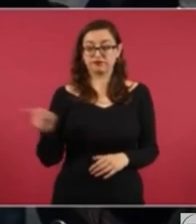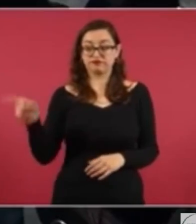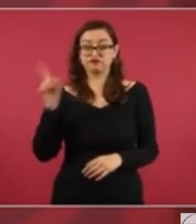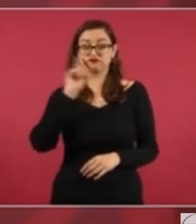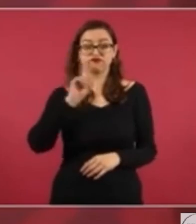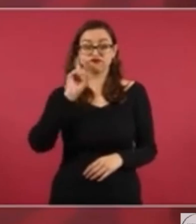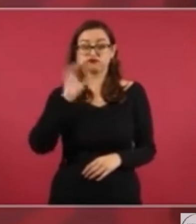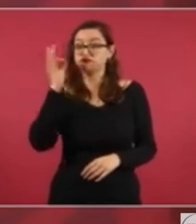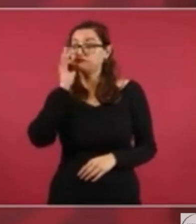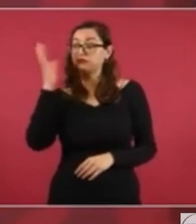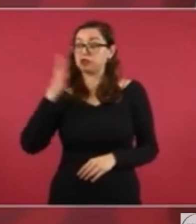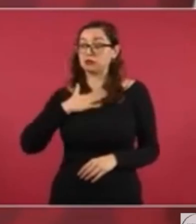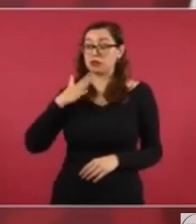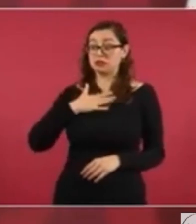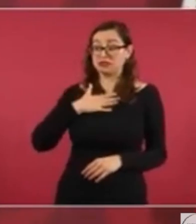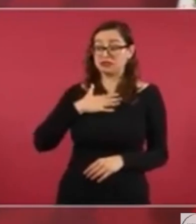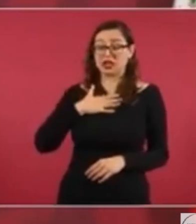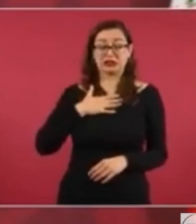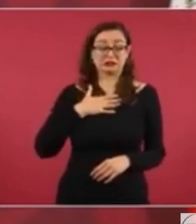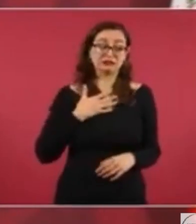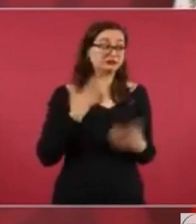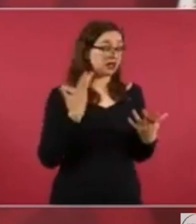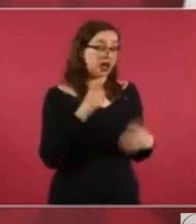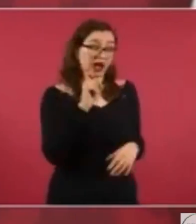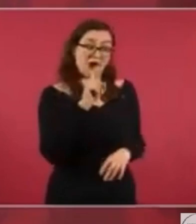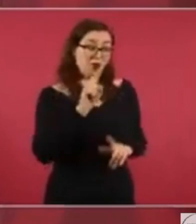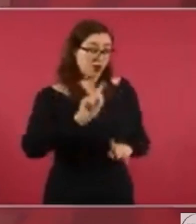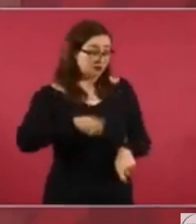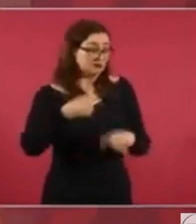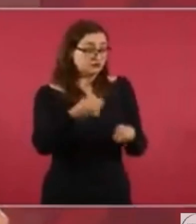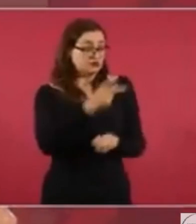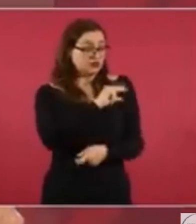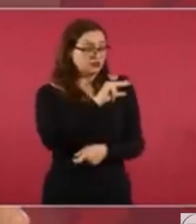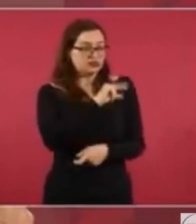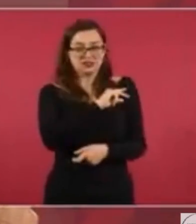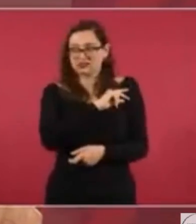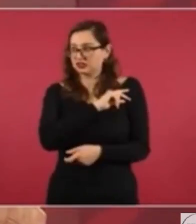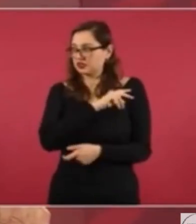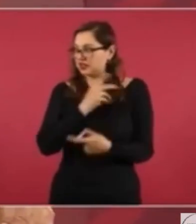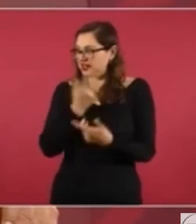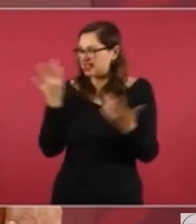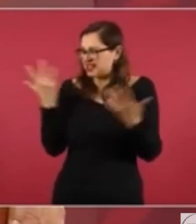nada más, ¿cuántos? Veinte. Veinte legisladores. Veinte legisladores,